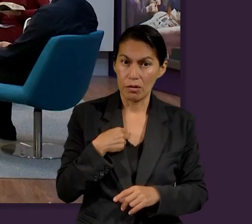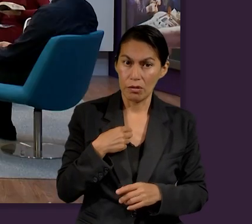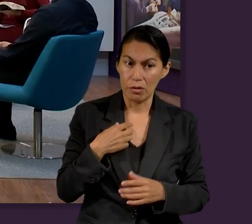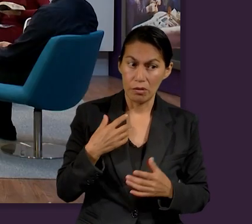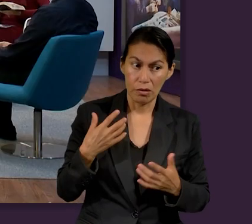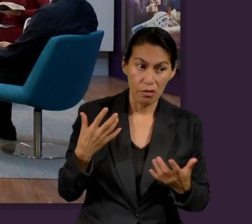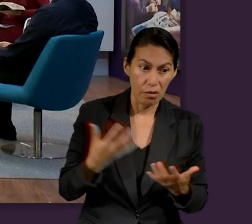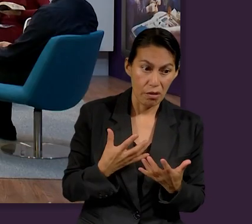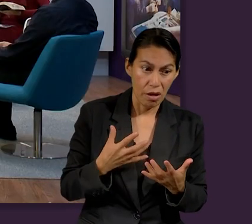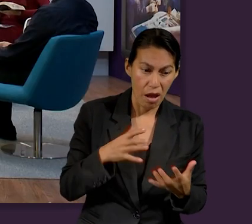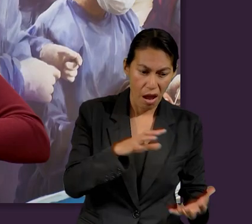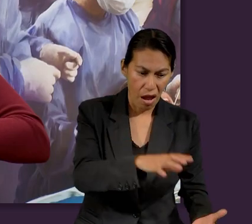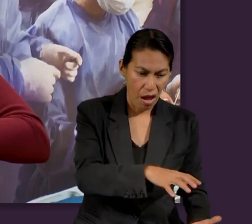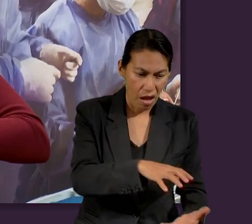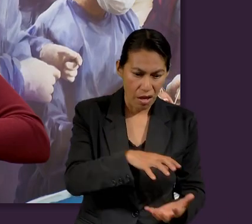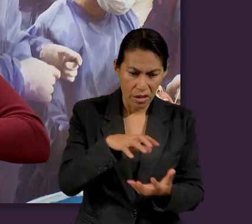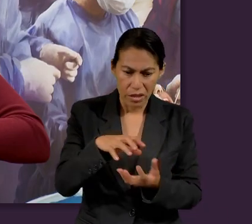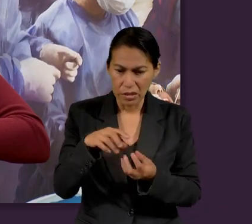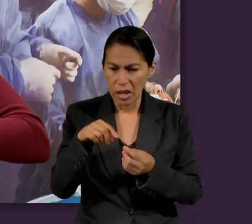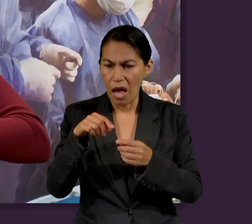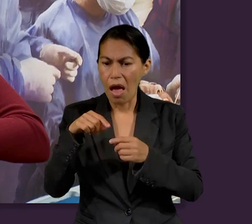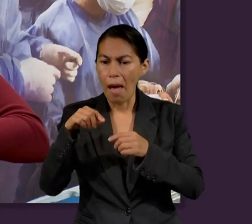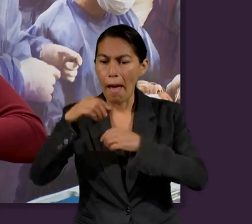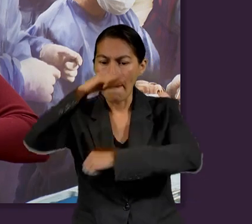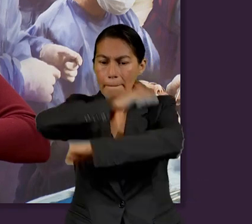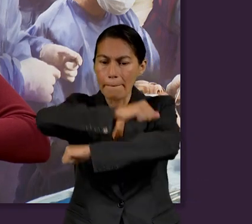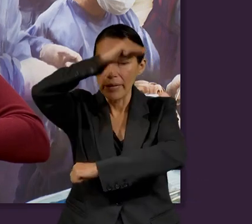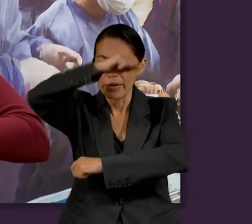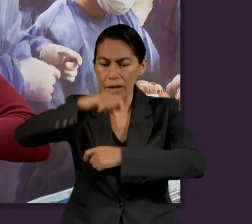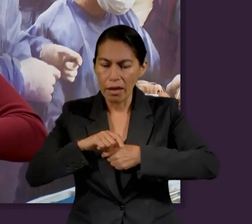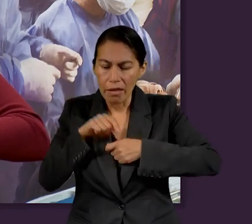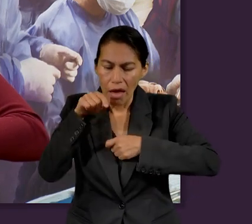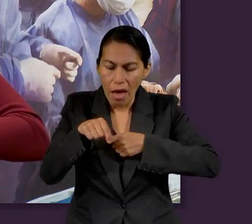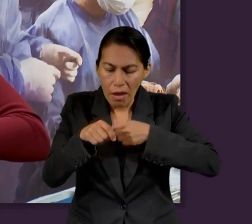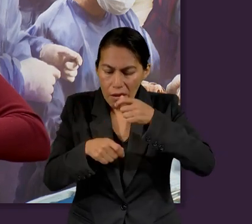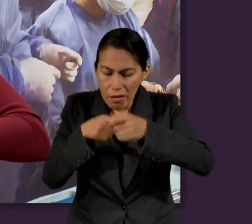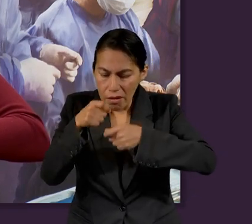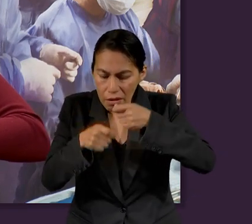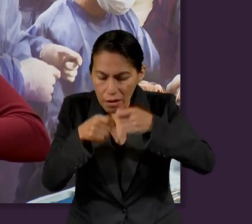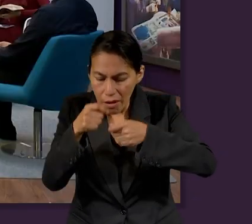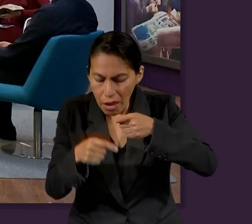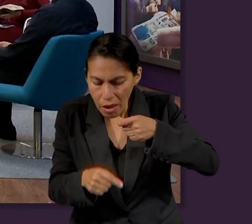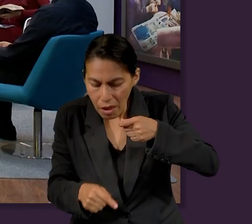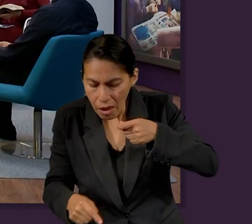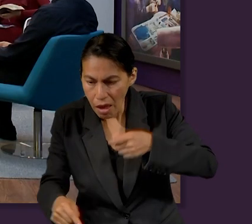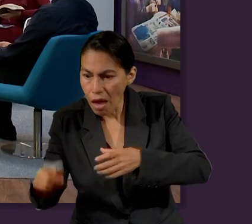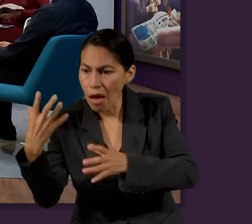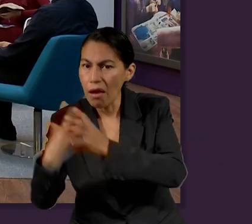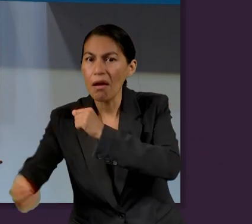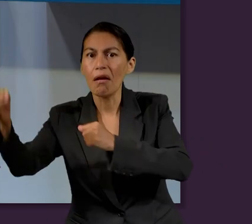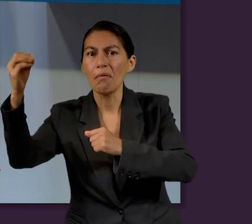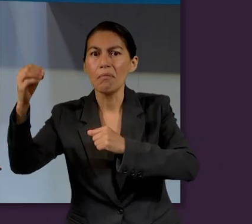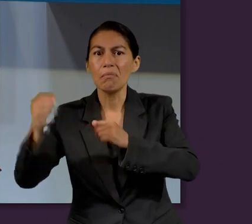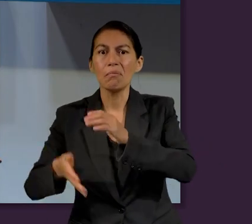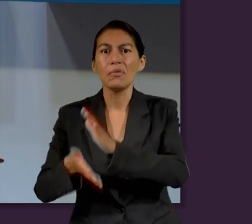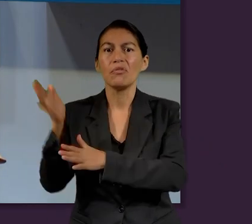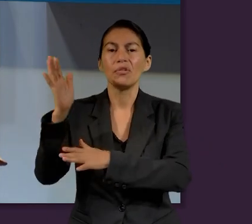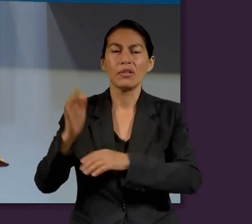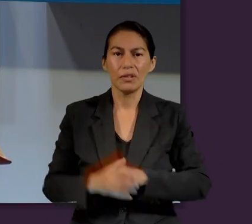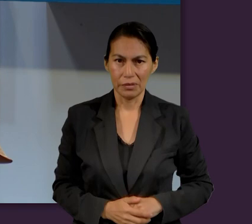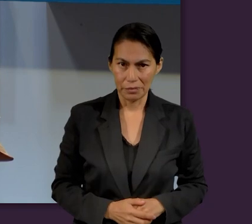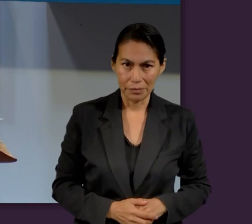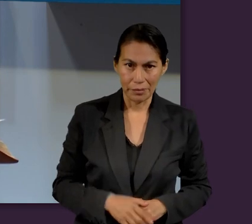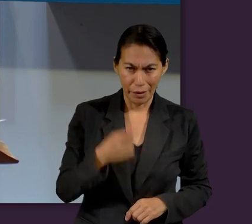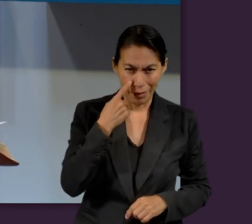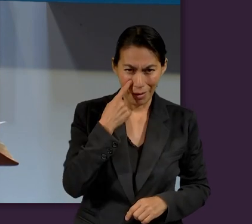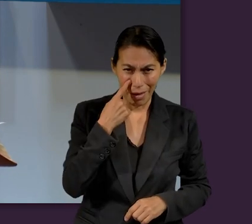en un canasto desde una ventana del muro y escapé de sus manos. ¿Saben qué? Este versículo, el apóstol Pablo